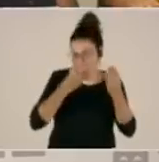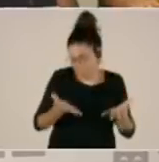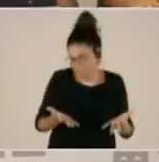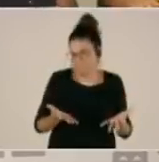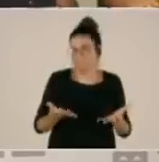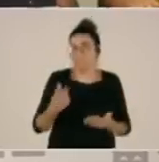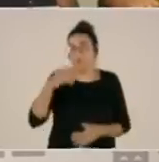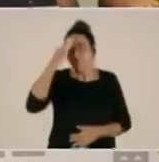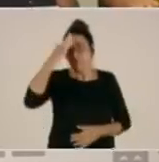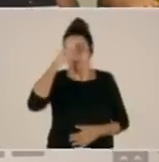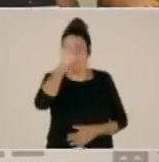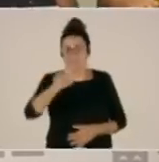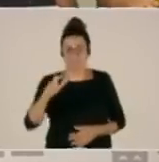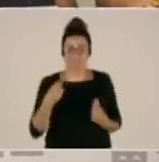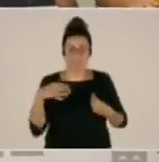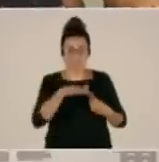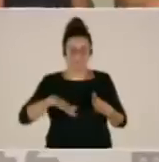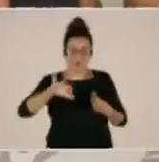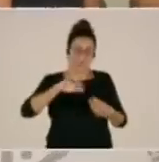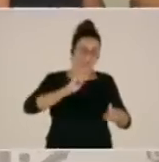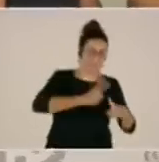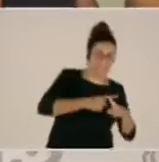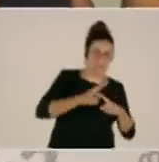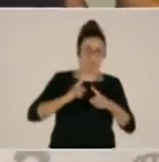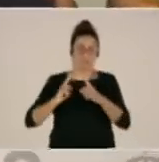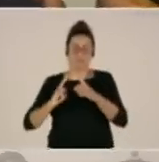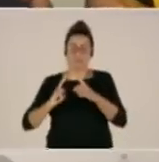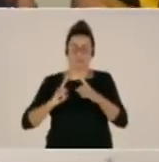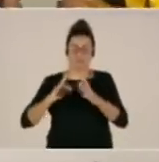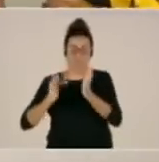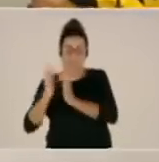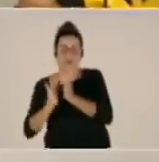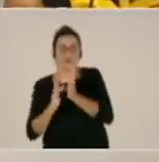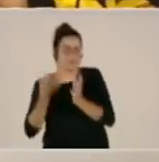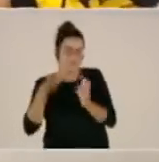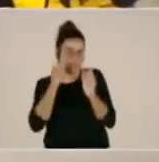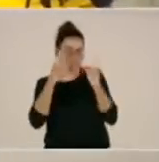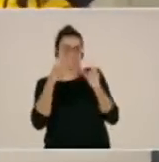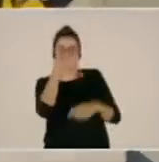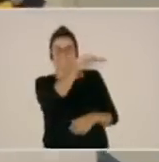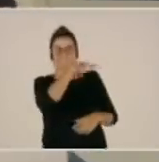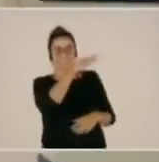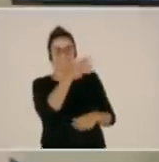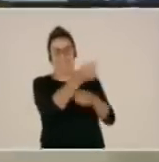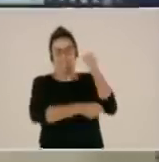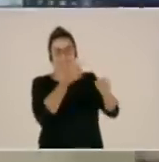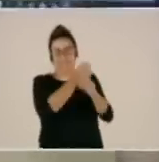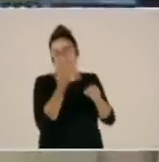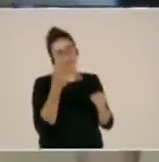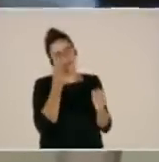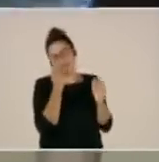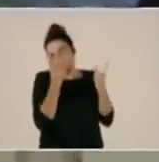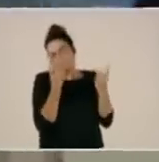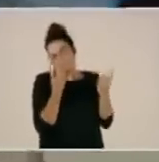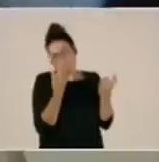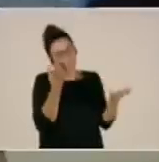Las personas que vivan en la zona metropolitana han comprobado la mejoría que hay especialmente en la zona de la Esperanza. Como decía,